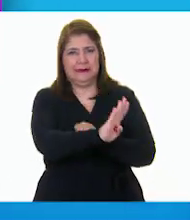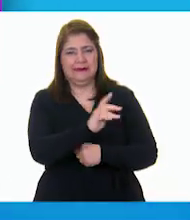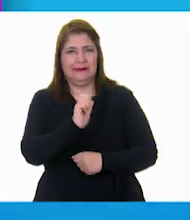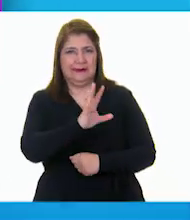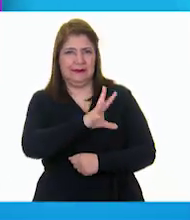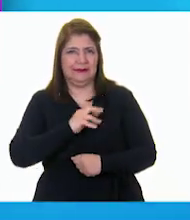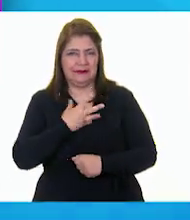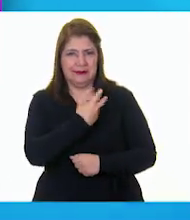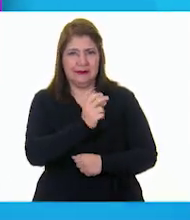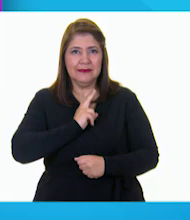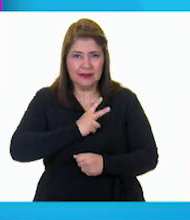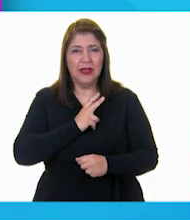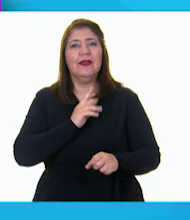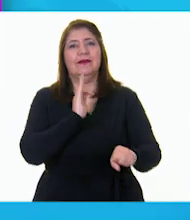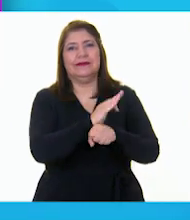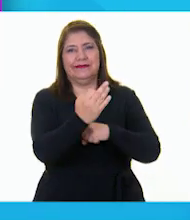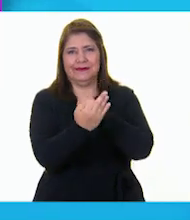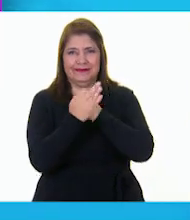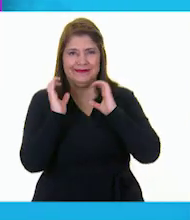a los otros.